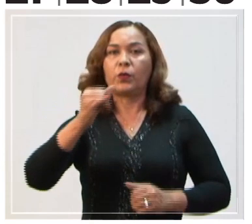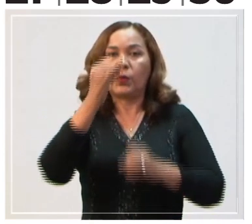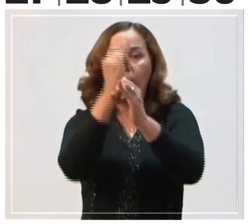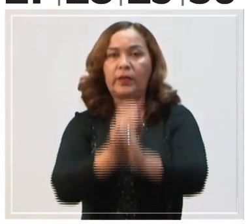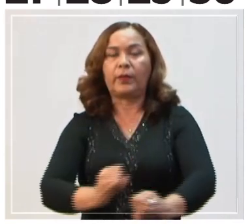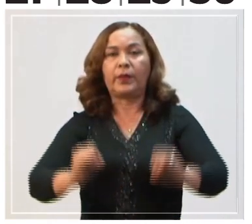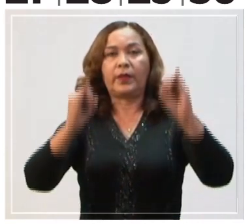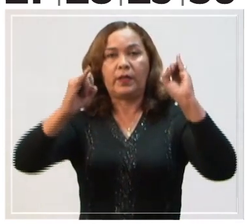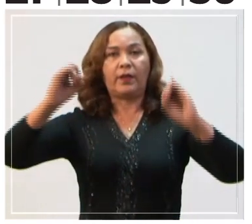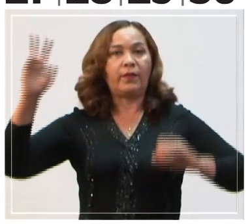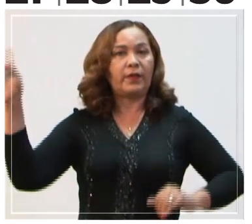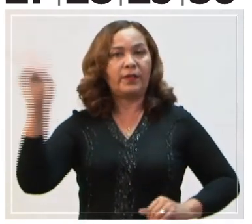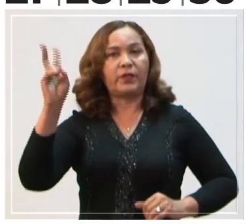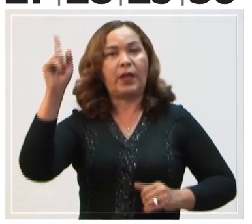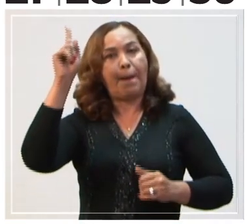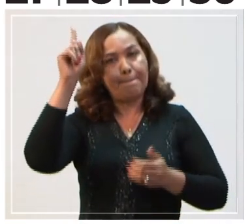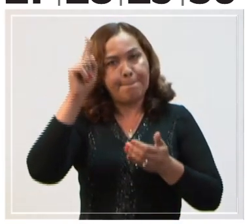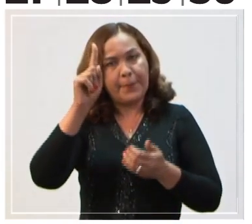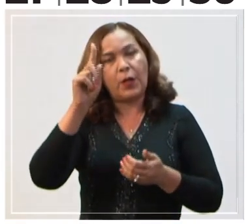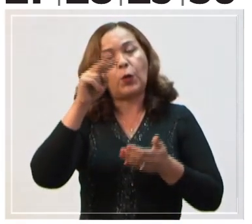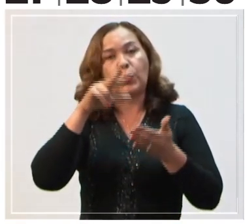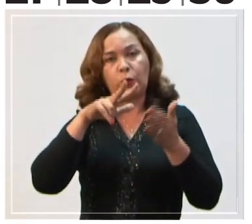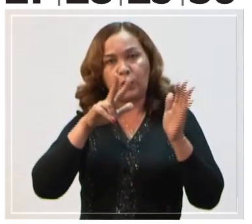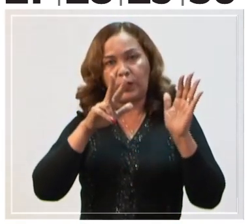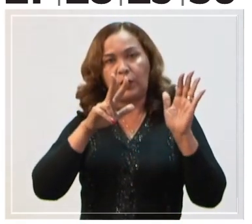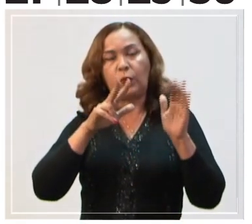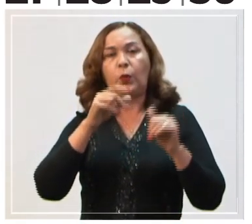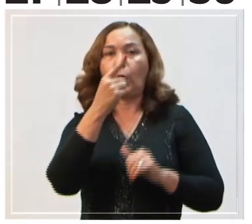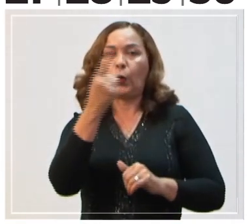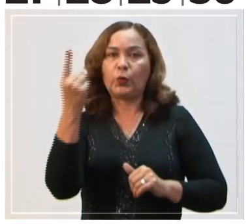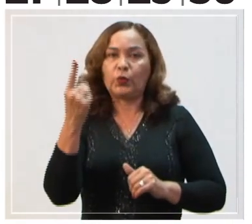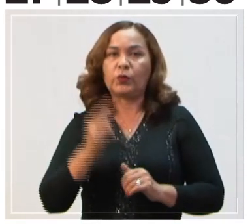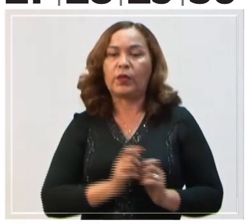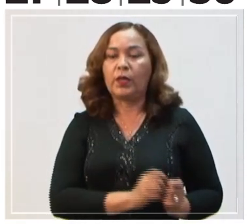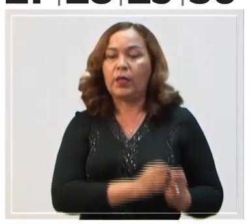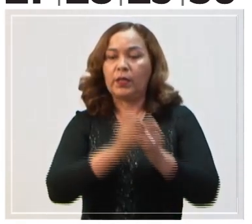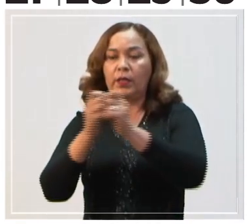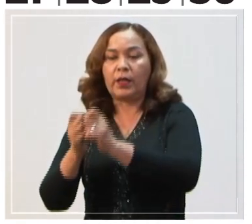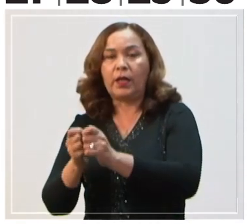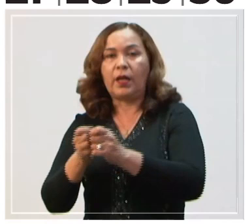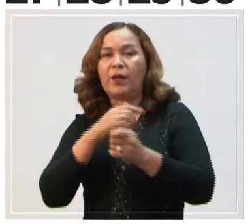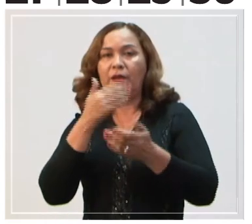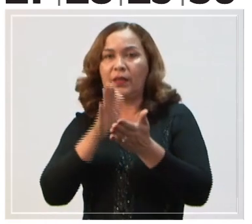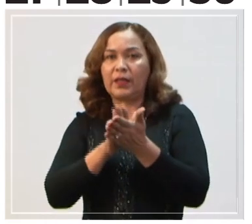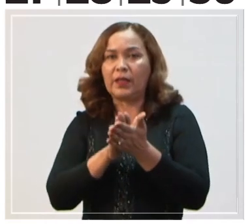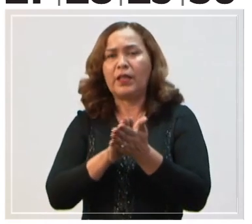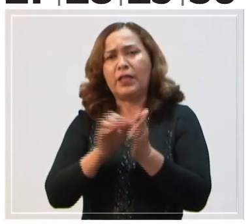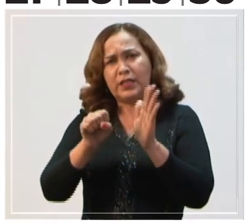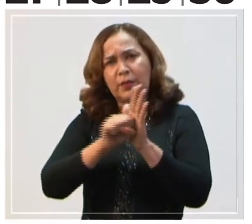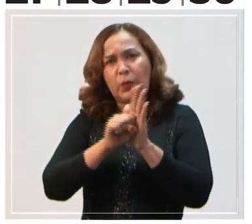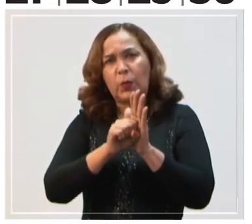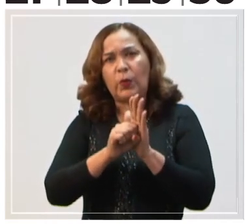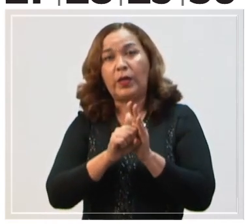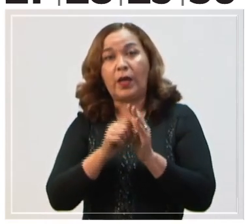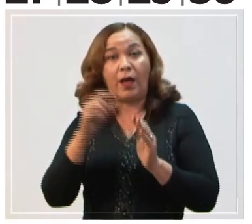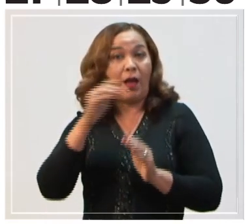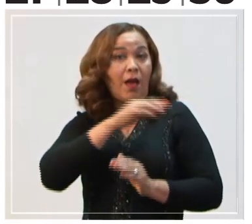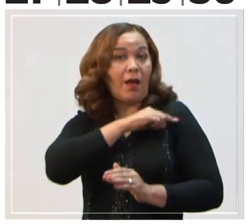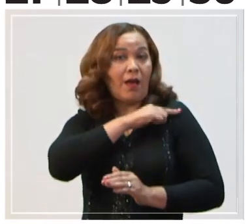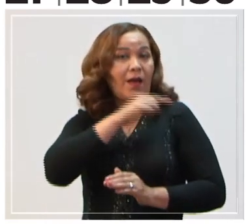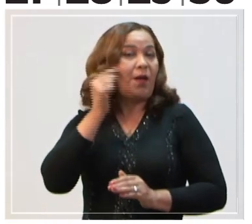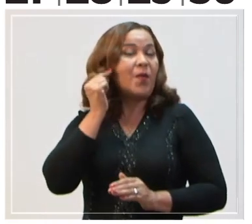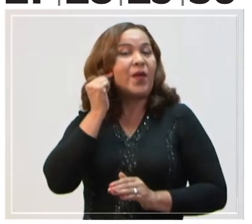Declaración de la Independencia de Venezuela, 1811. Traslado de los restos simbólicos de la